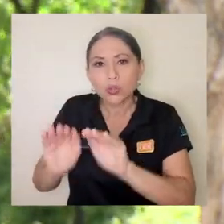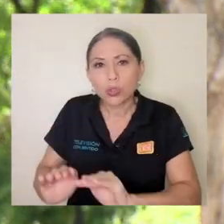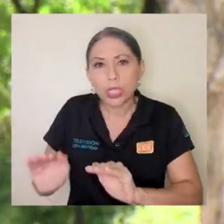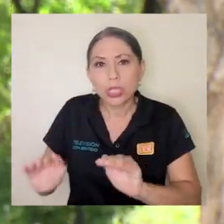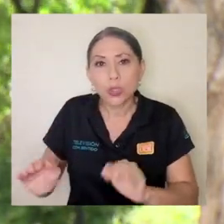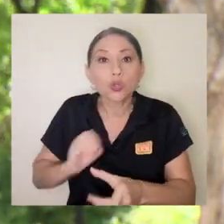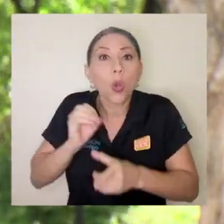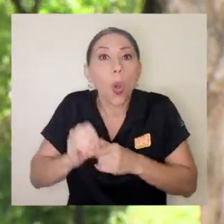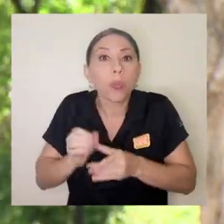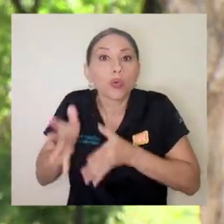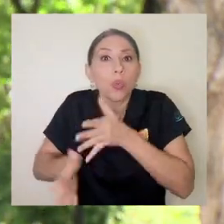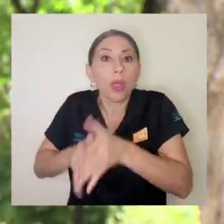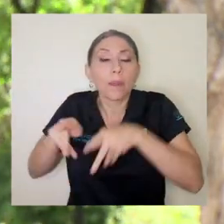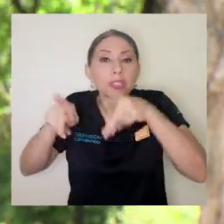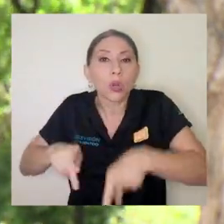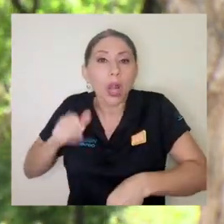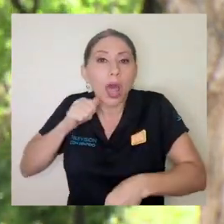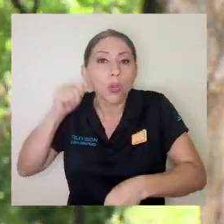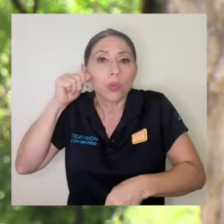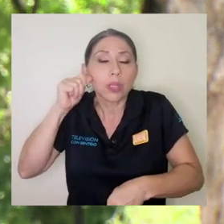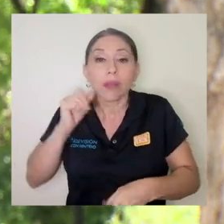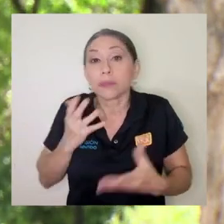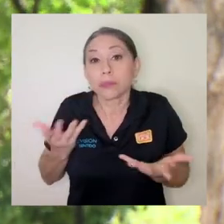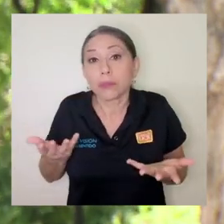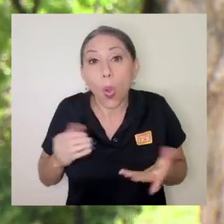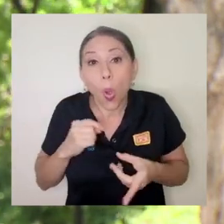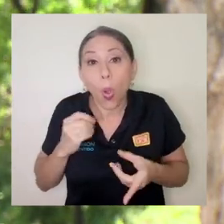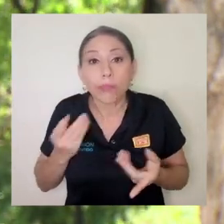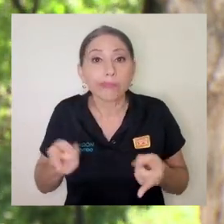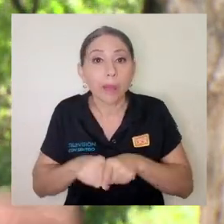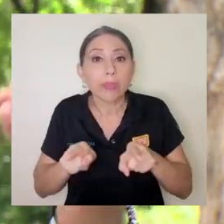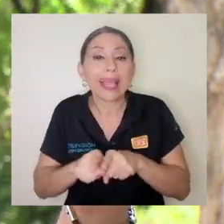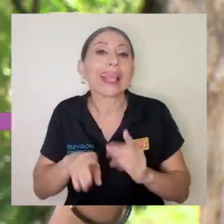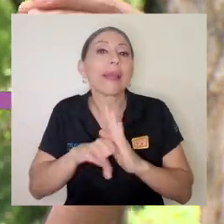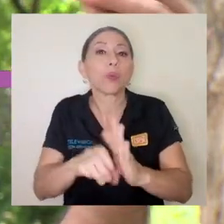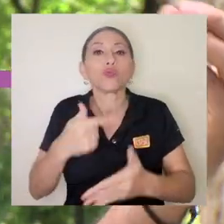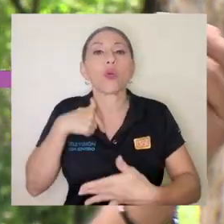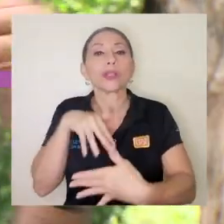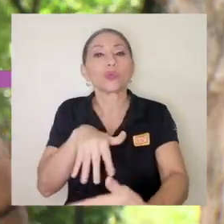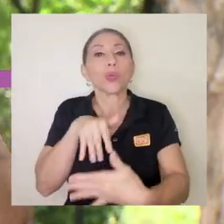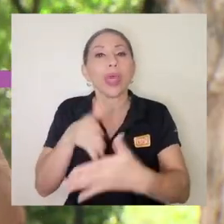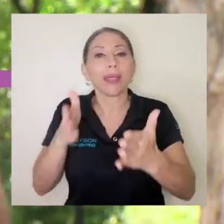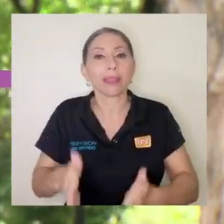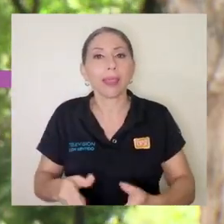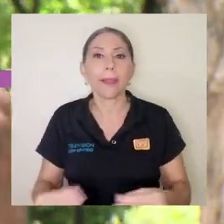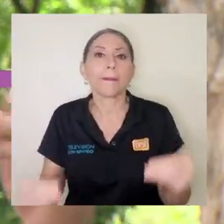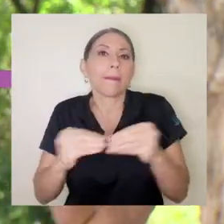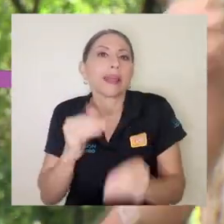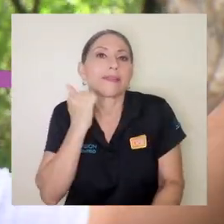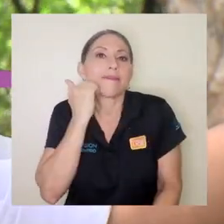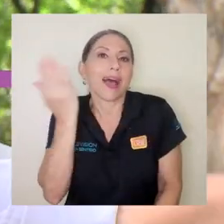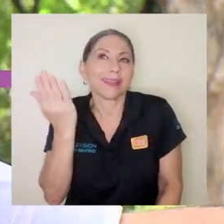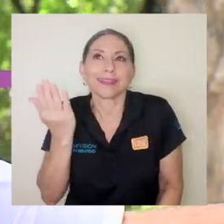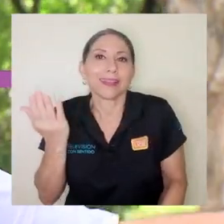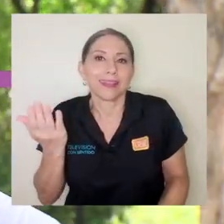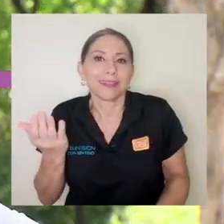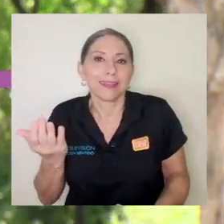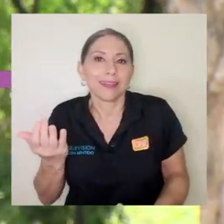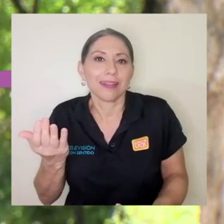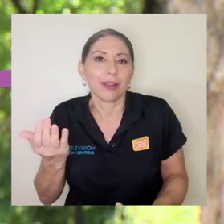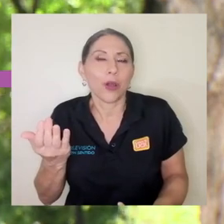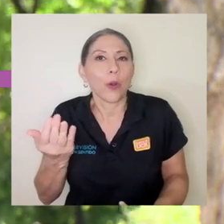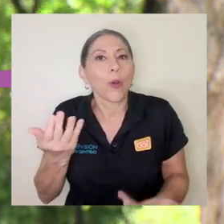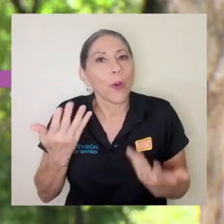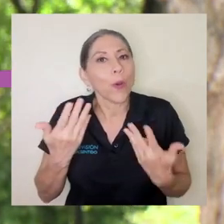o como estudiante pues me resulta más fácil para mí o estaba más ajustado a lo que era ir a